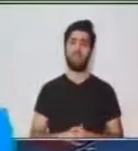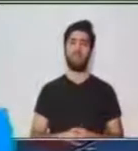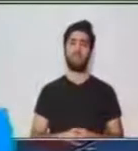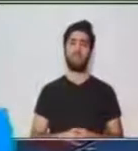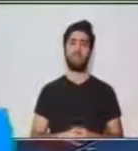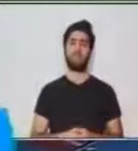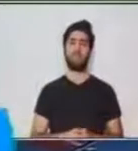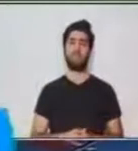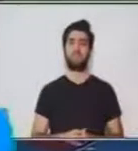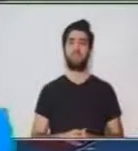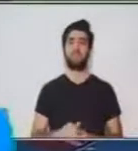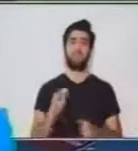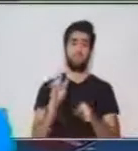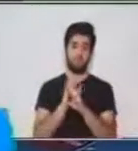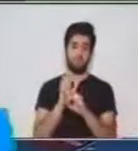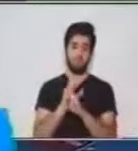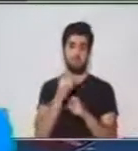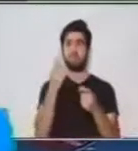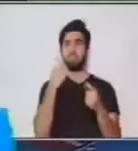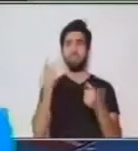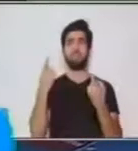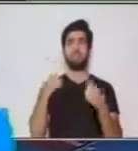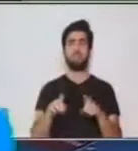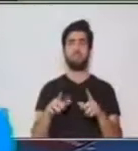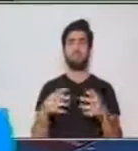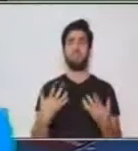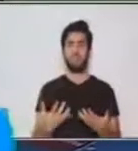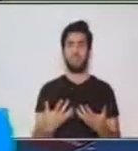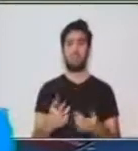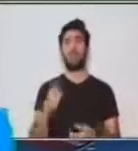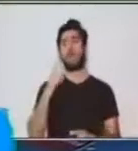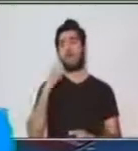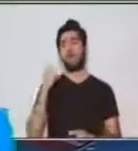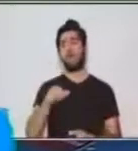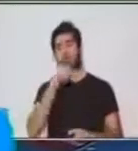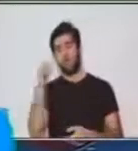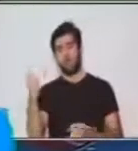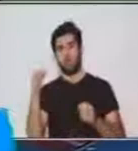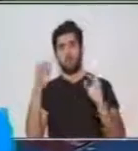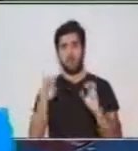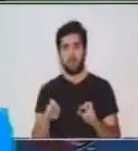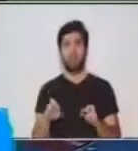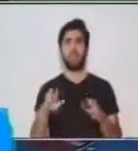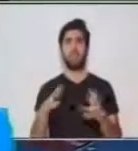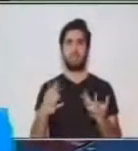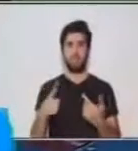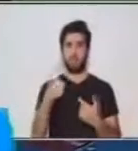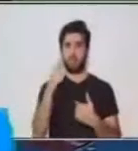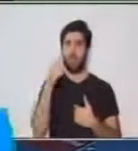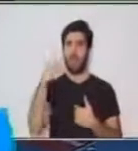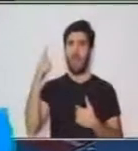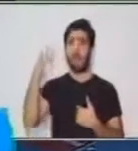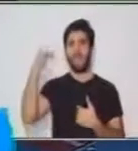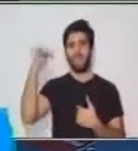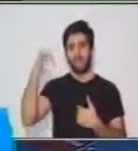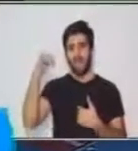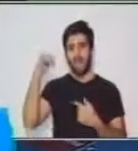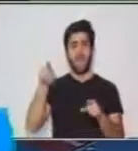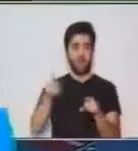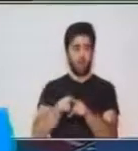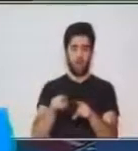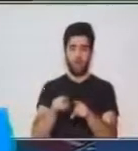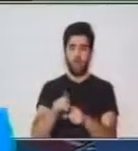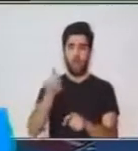¿Qué pasaría si otra persona viaja al mismo